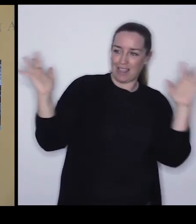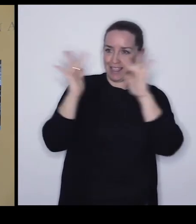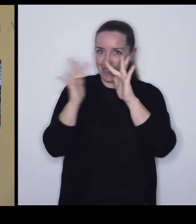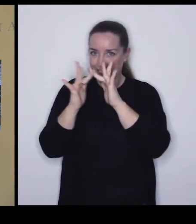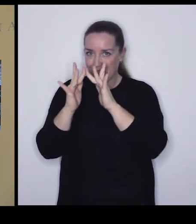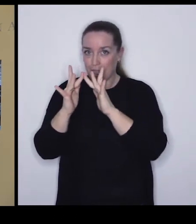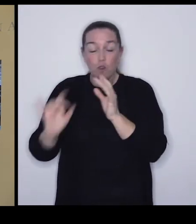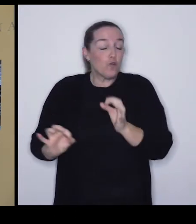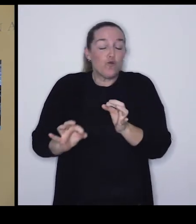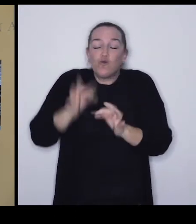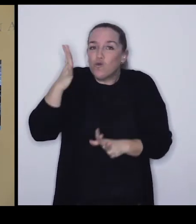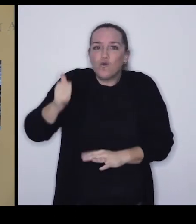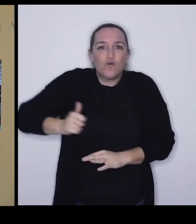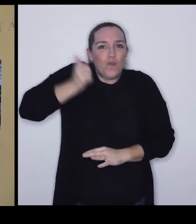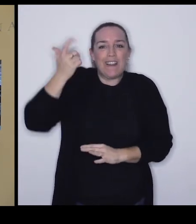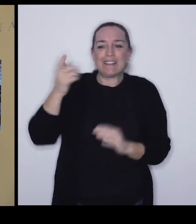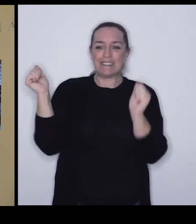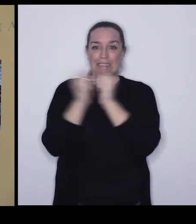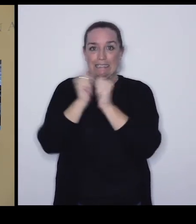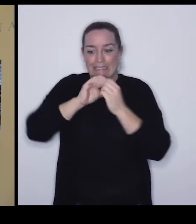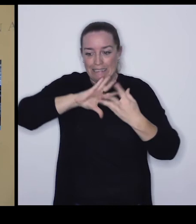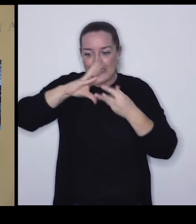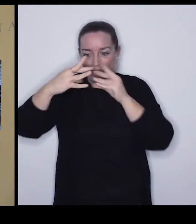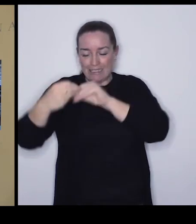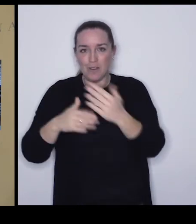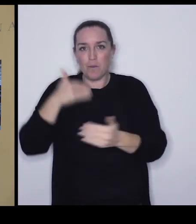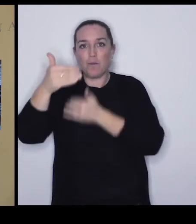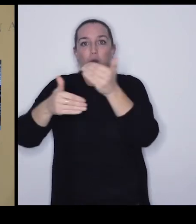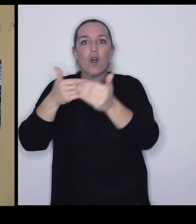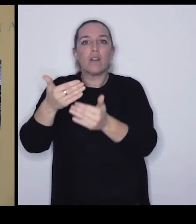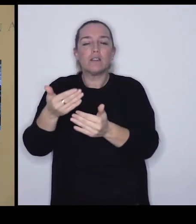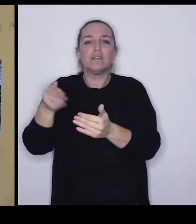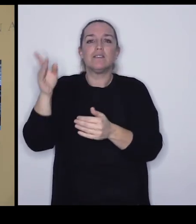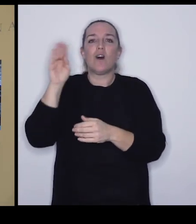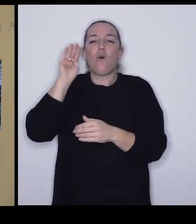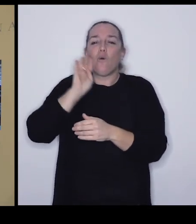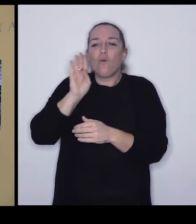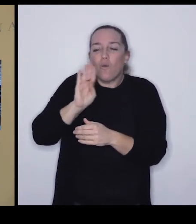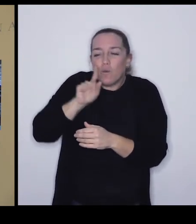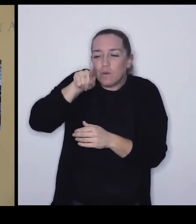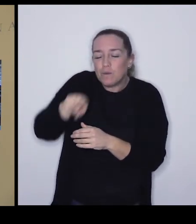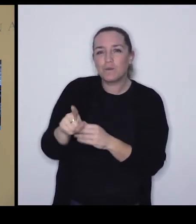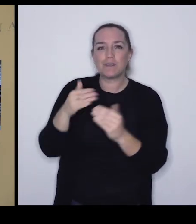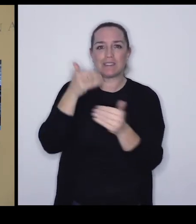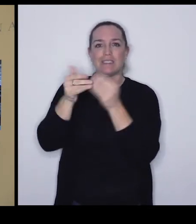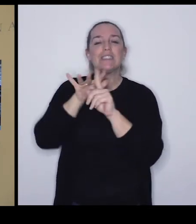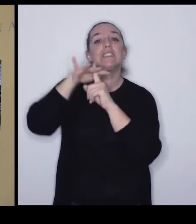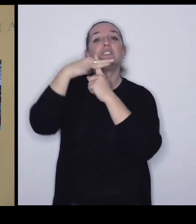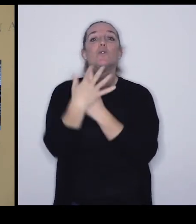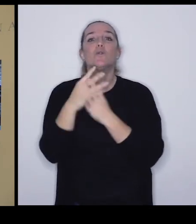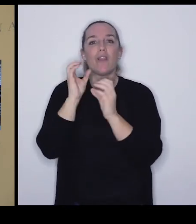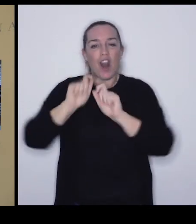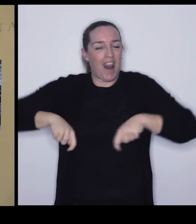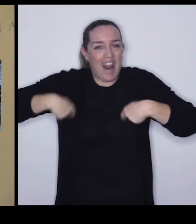suerte que durante el proceso de fosilización... ...quedan registrados procesos biológicos... ...que ya ocurrían desde